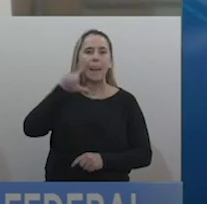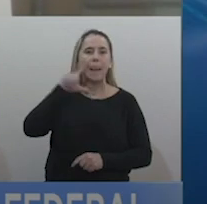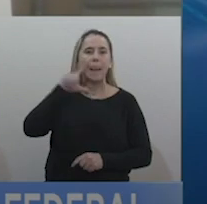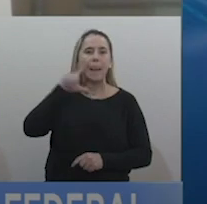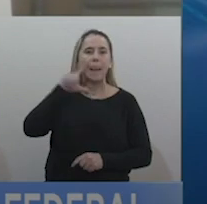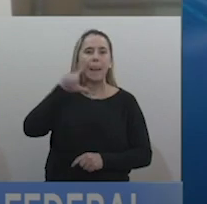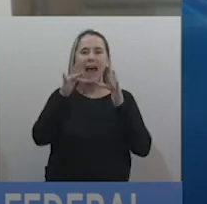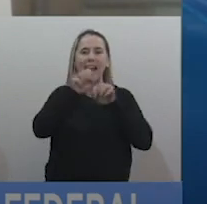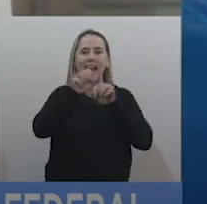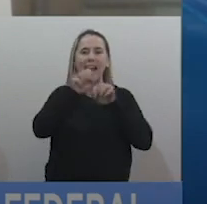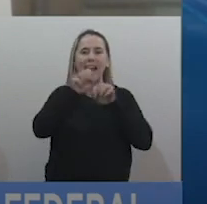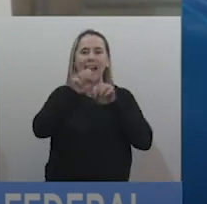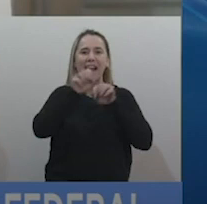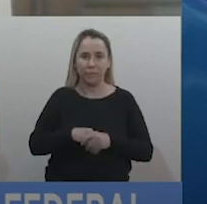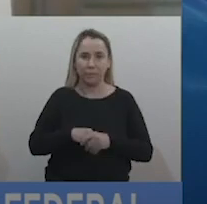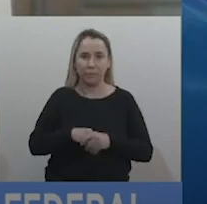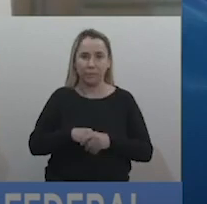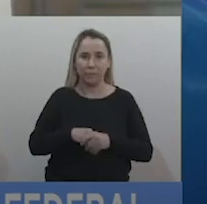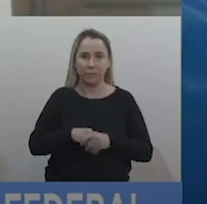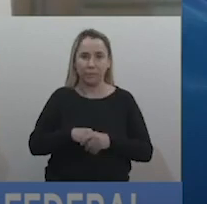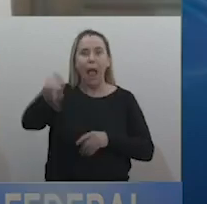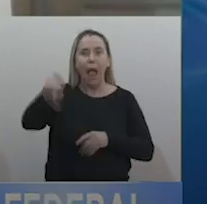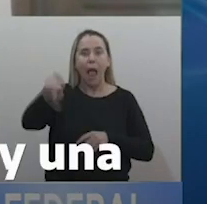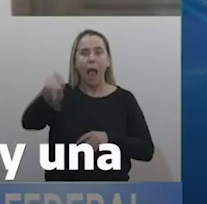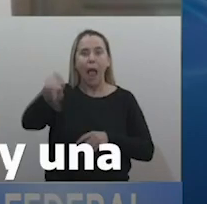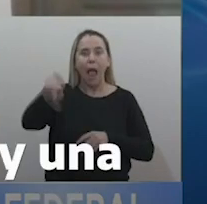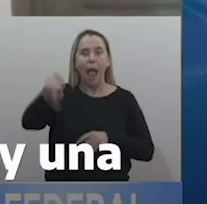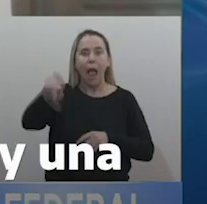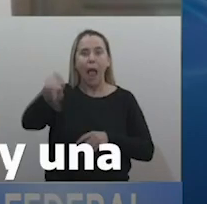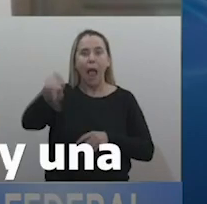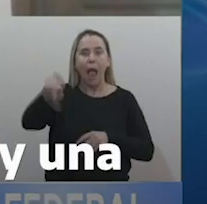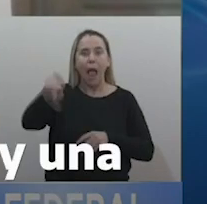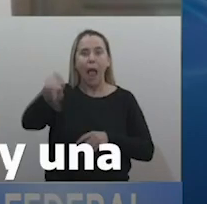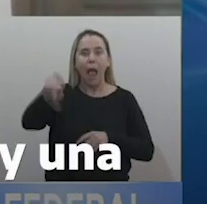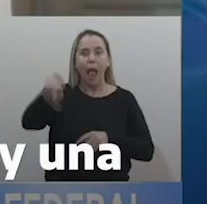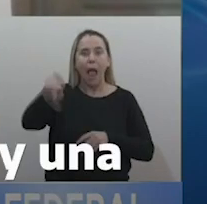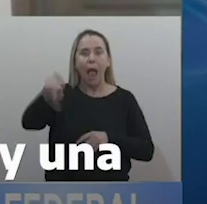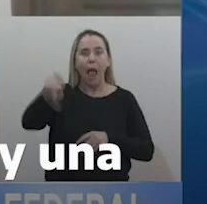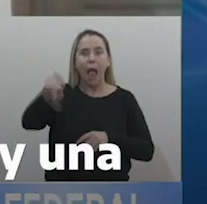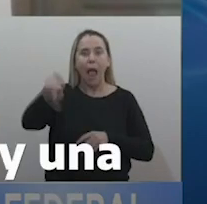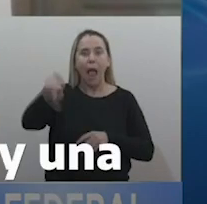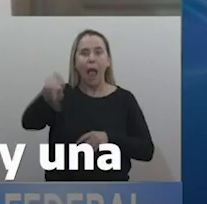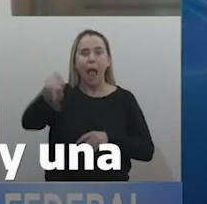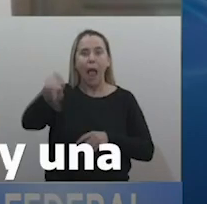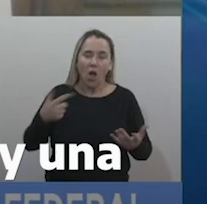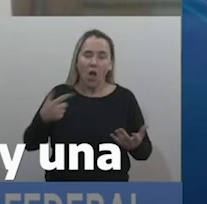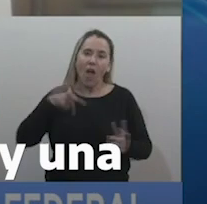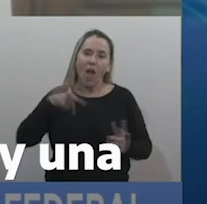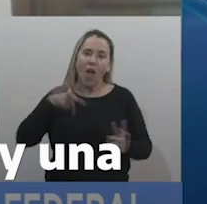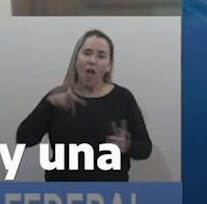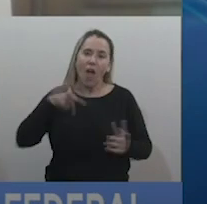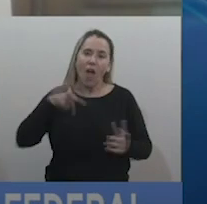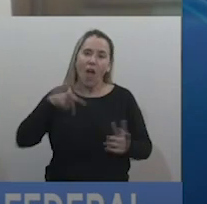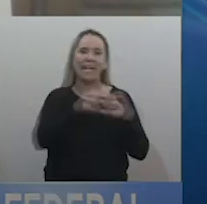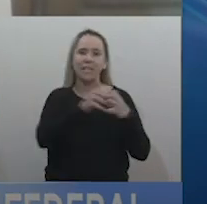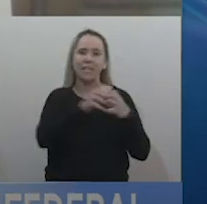sociales. Es de profesión periodista, oriundo de Córdoba y bueno, le ha dicho que en